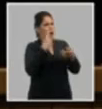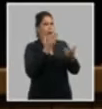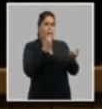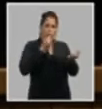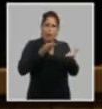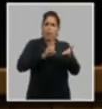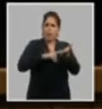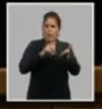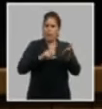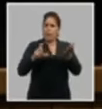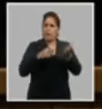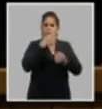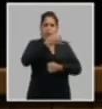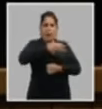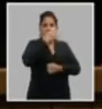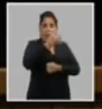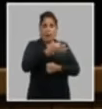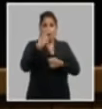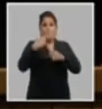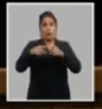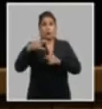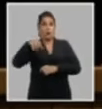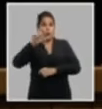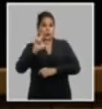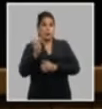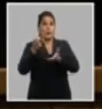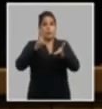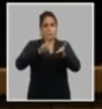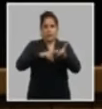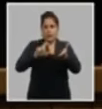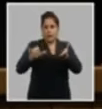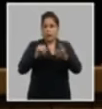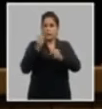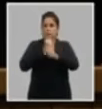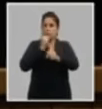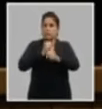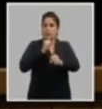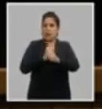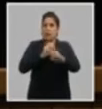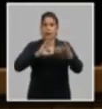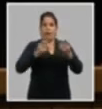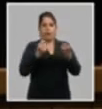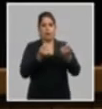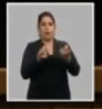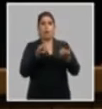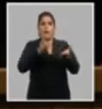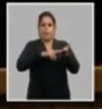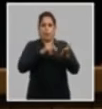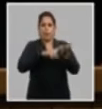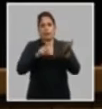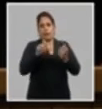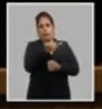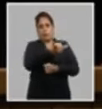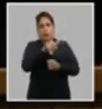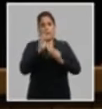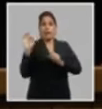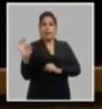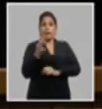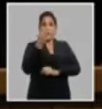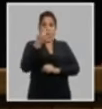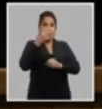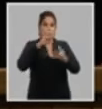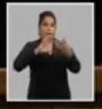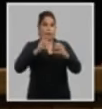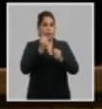comunistas y otros jóvenes los obreros y los sectores estratégicos de la economía perfeccionar